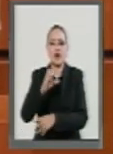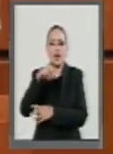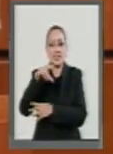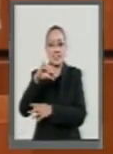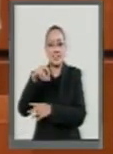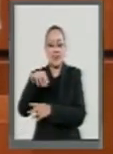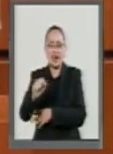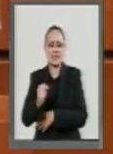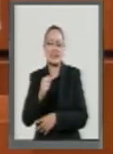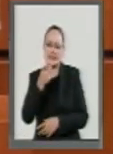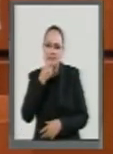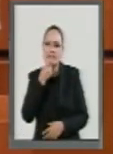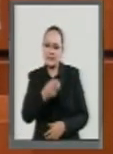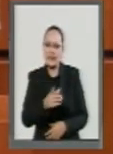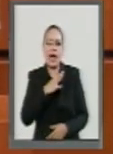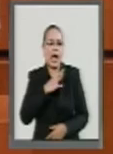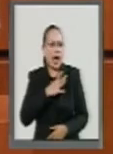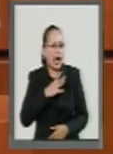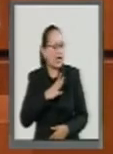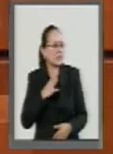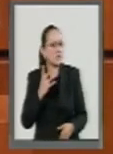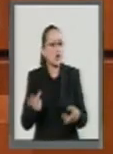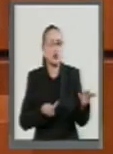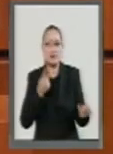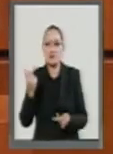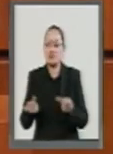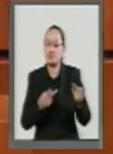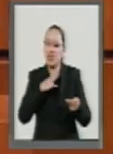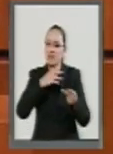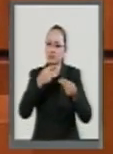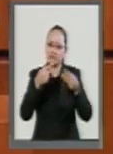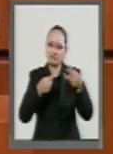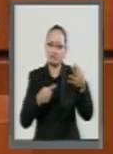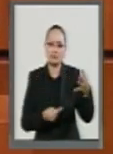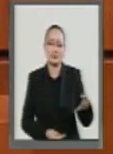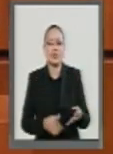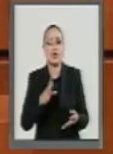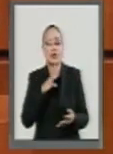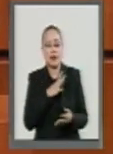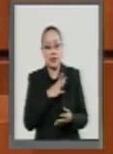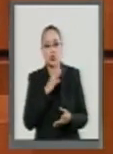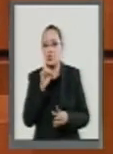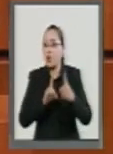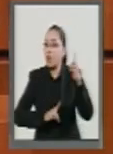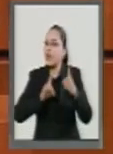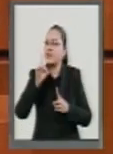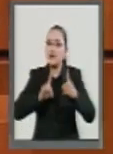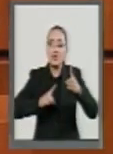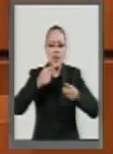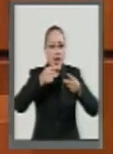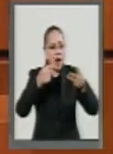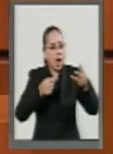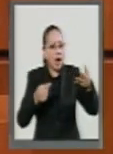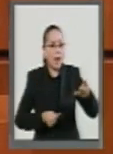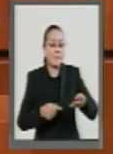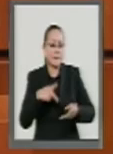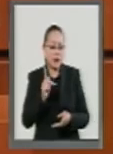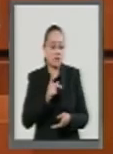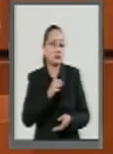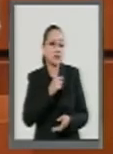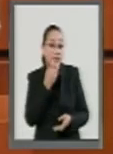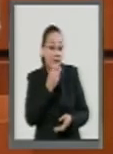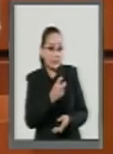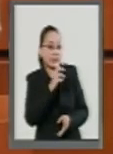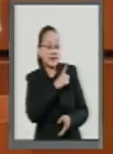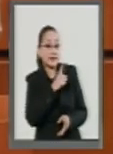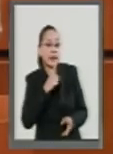que se pueden hacer sobre este problema y que se tienen que contestar estas preguntas